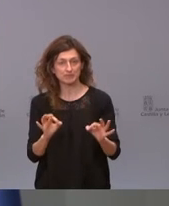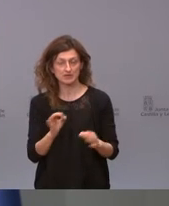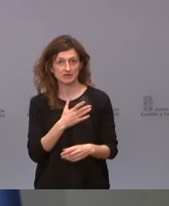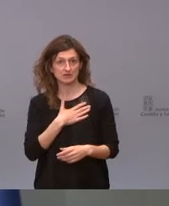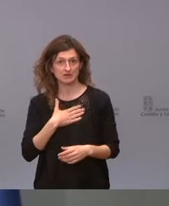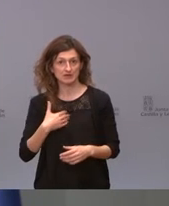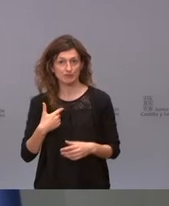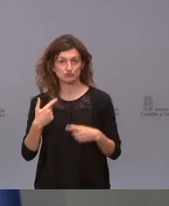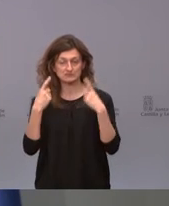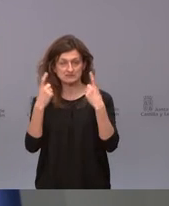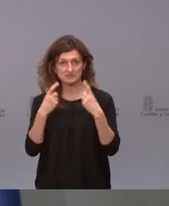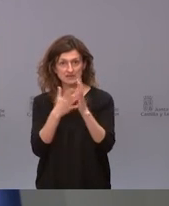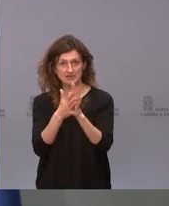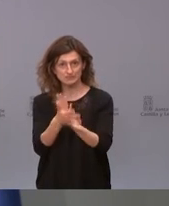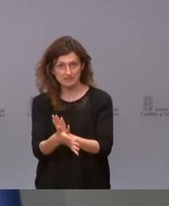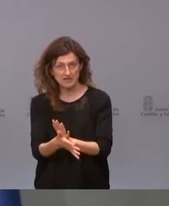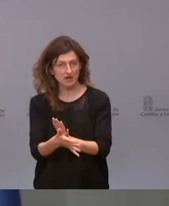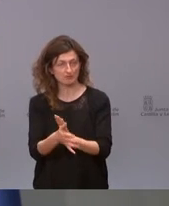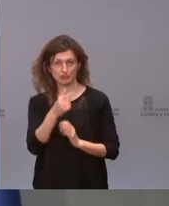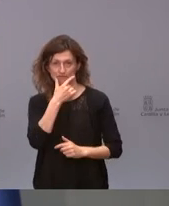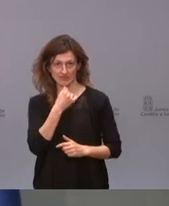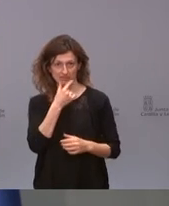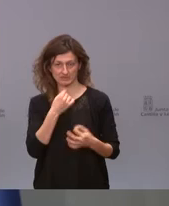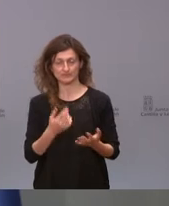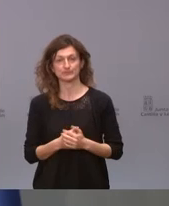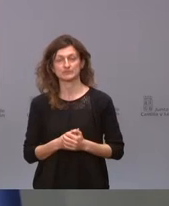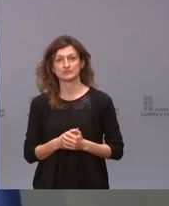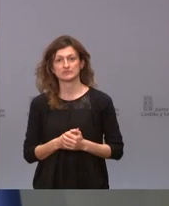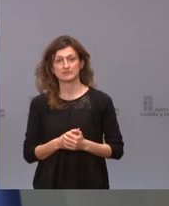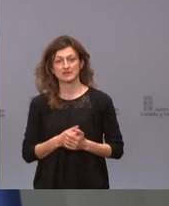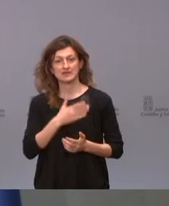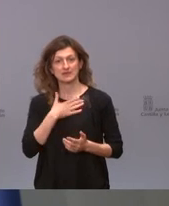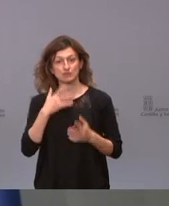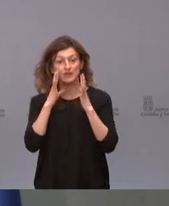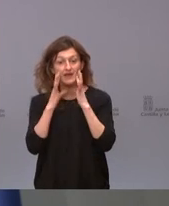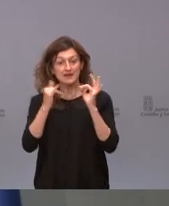voy a intentar explicarla que yo creo que es bastante sencillo concentremos el riesgo donde el beneficio es máximo